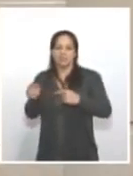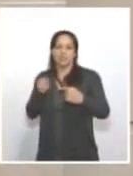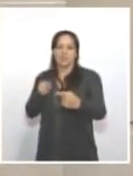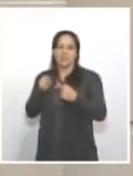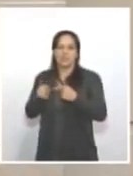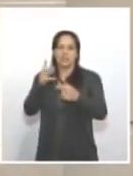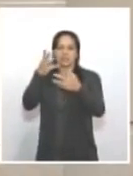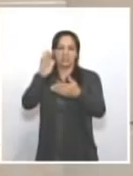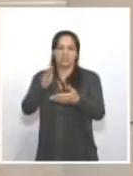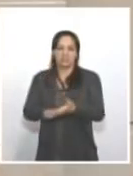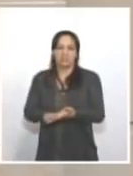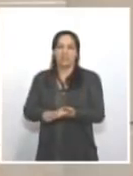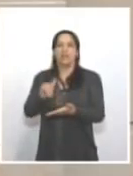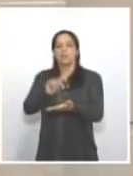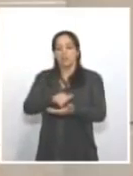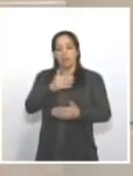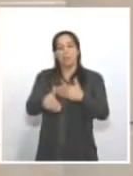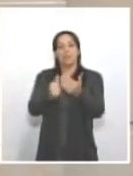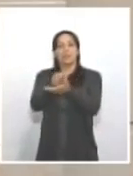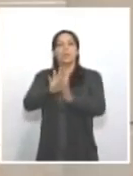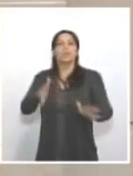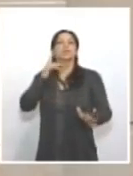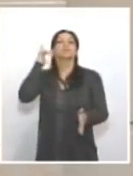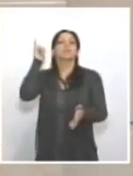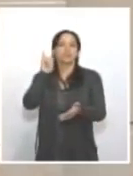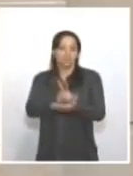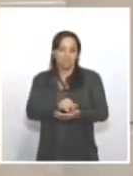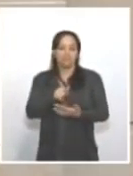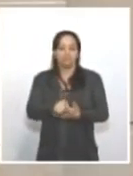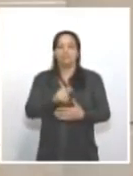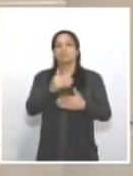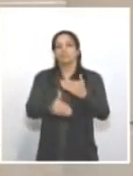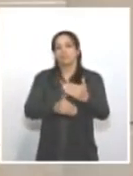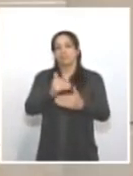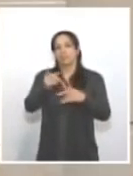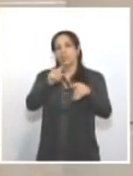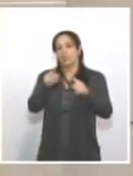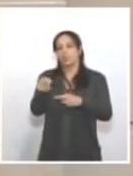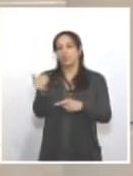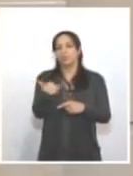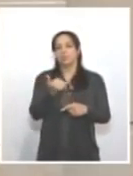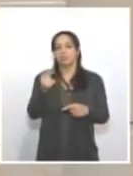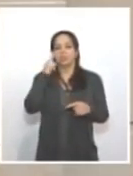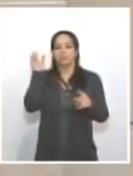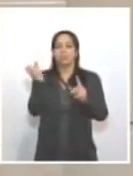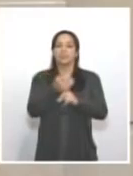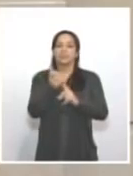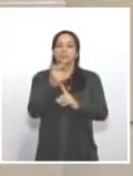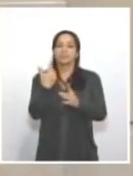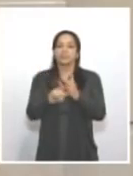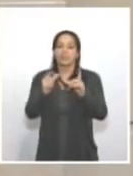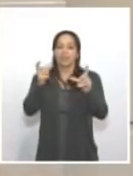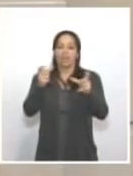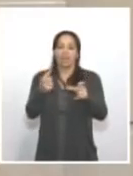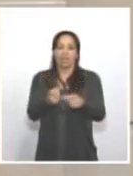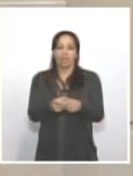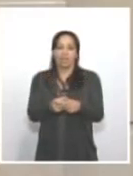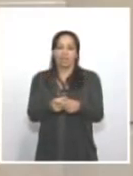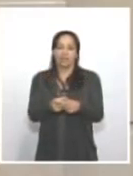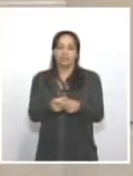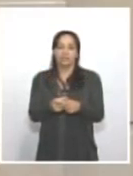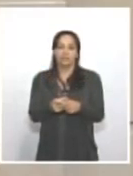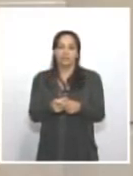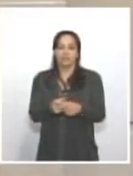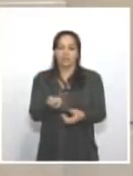del proceso de paz habrán procesos en los cuales se logra disminuir el